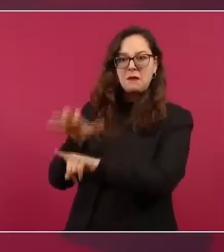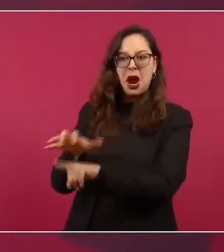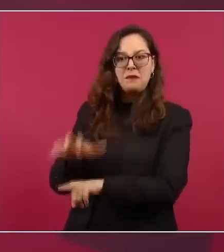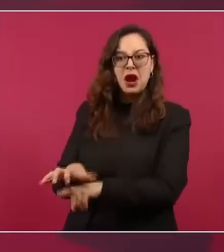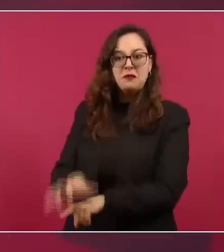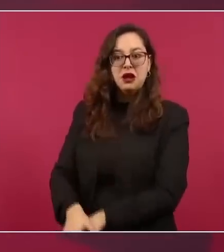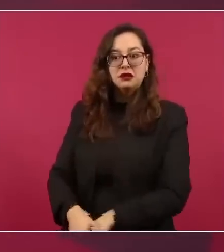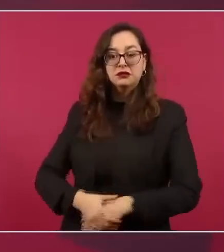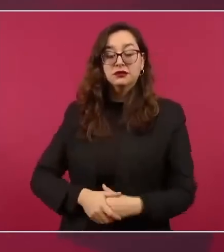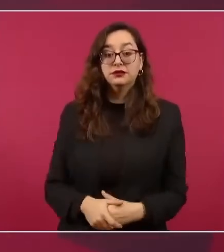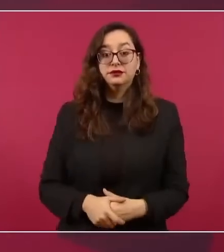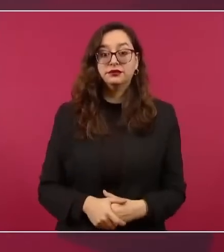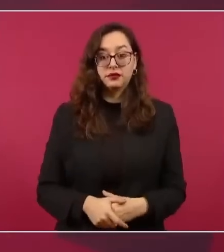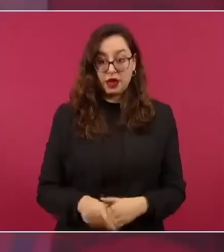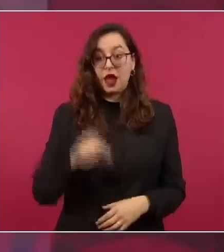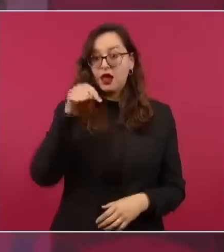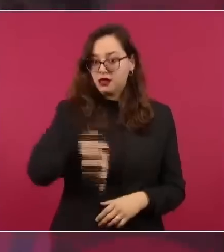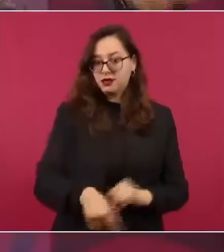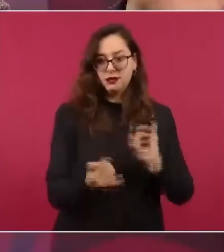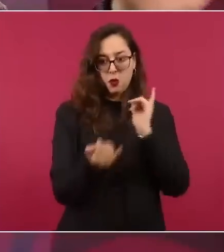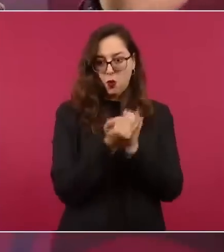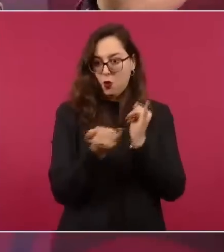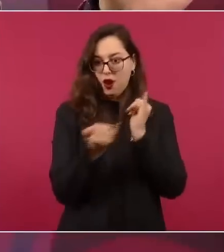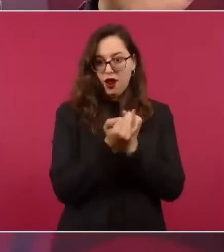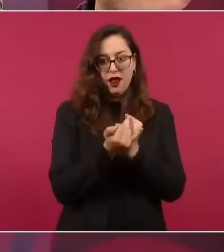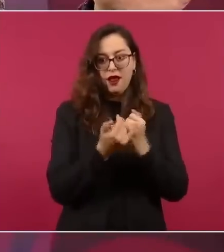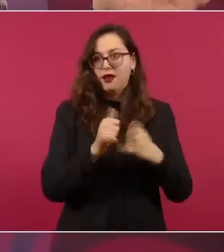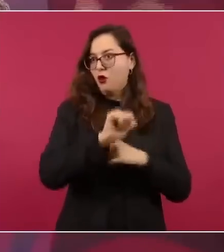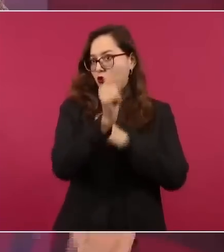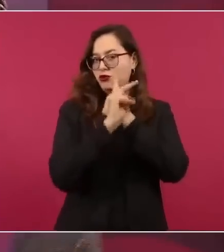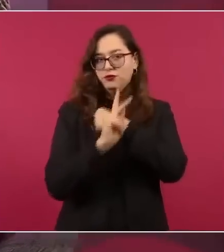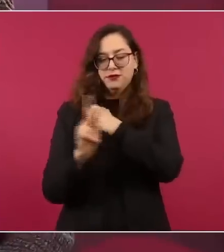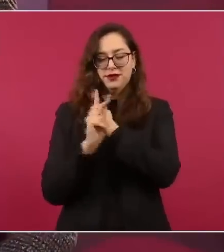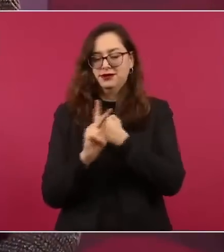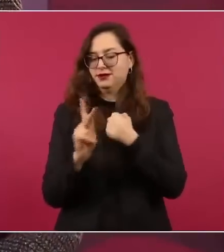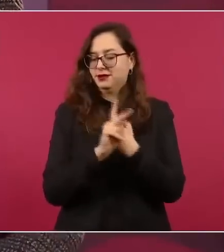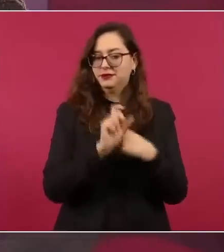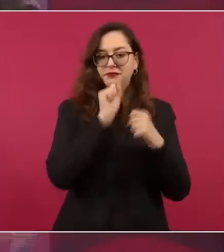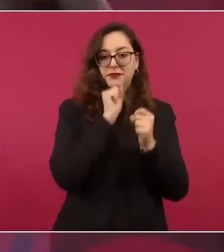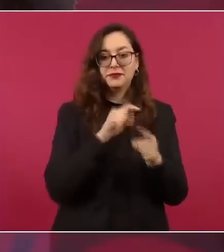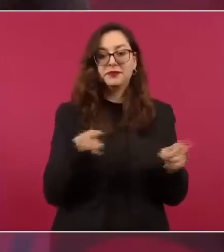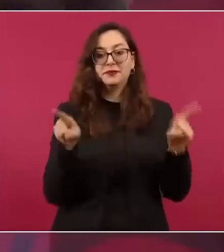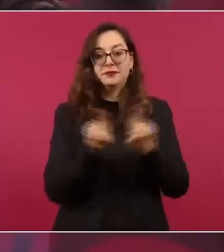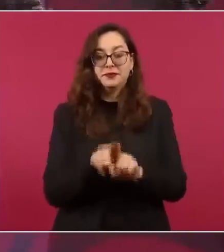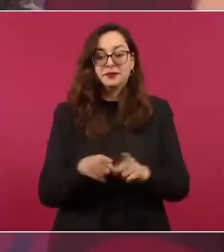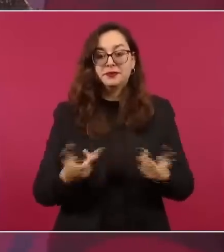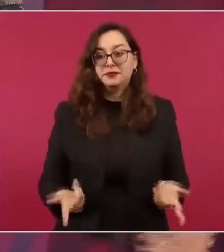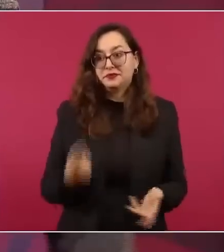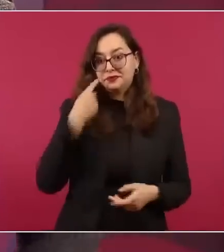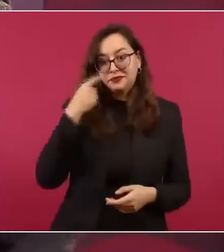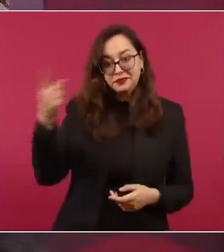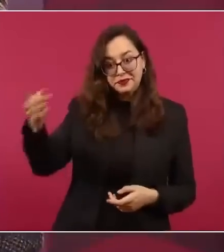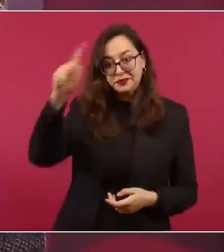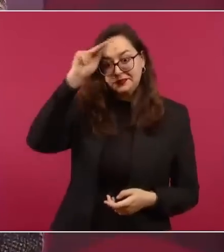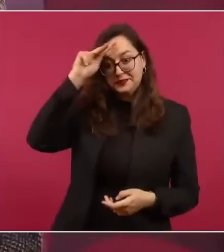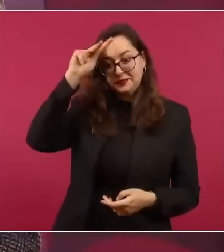en todo el mundo, miren lo de Perú